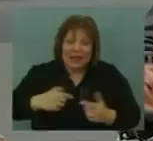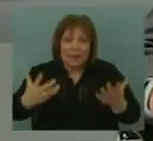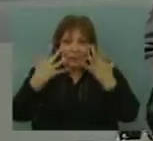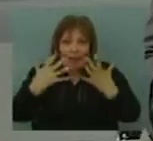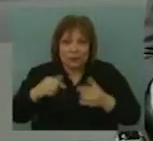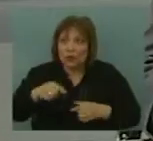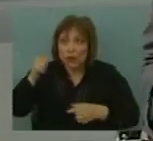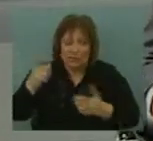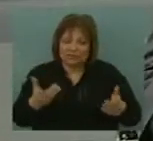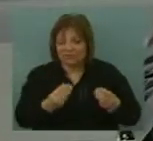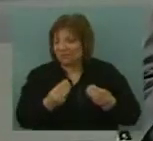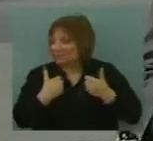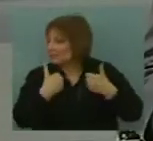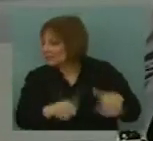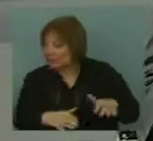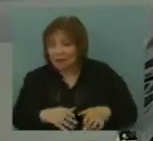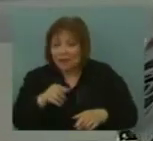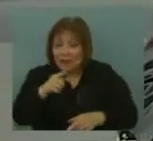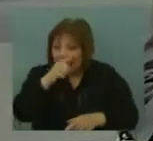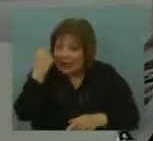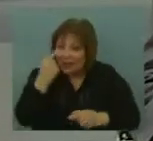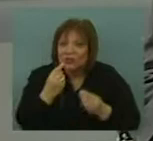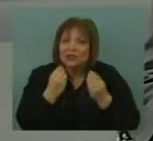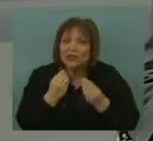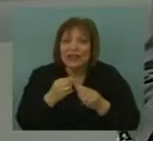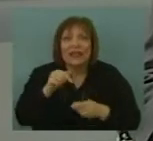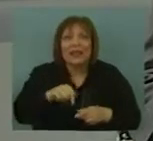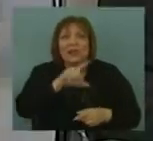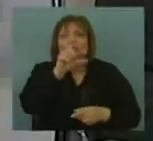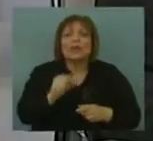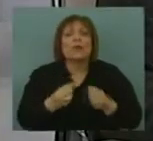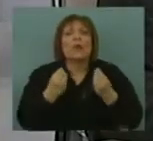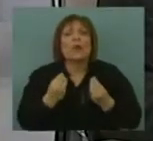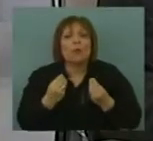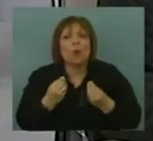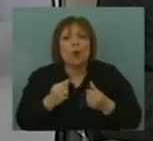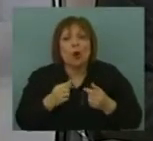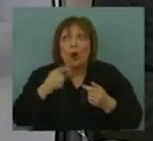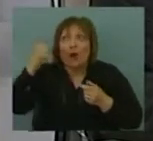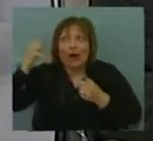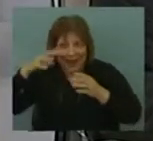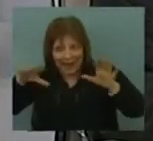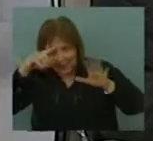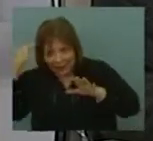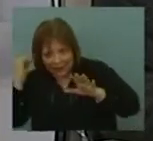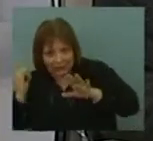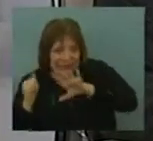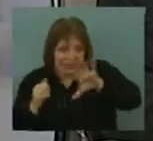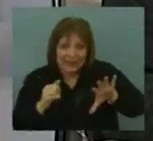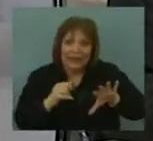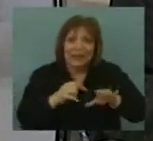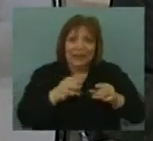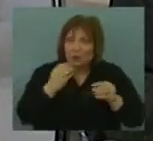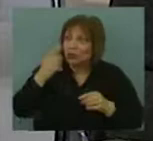Hablemos de la inserción internacional y cómo juega en todo esto la región. Claro, hay condiciones y al mismo tiempo la región nos